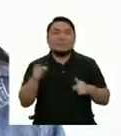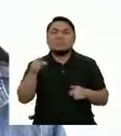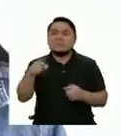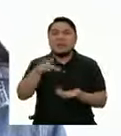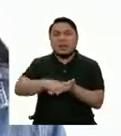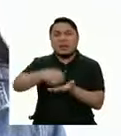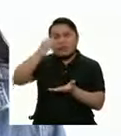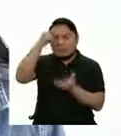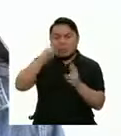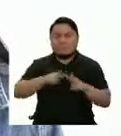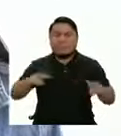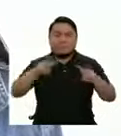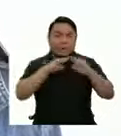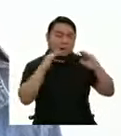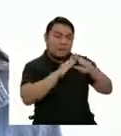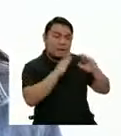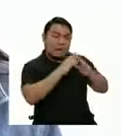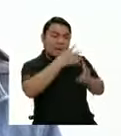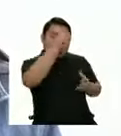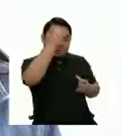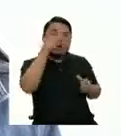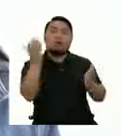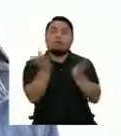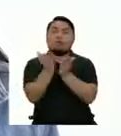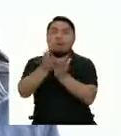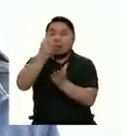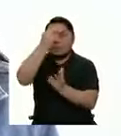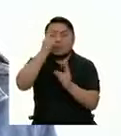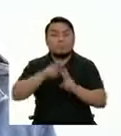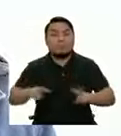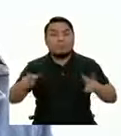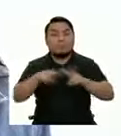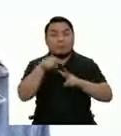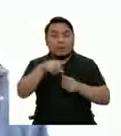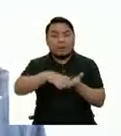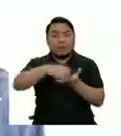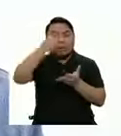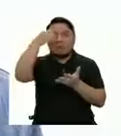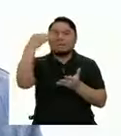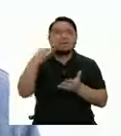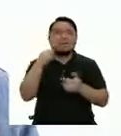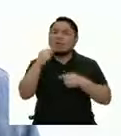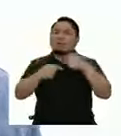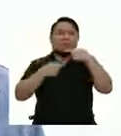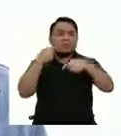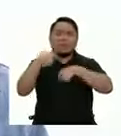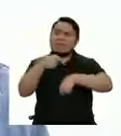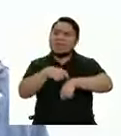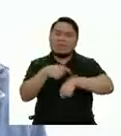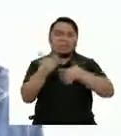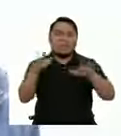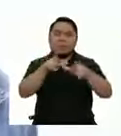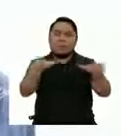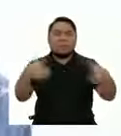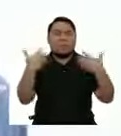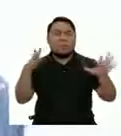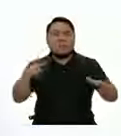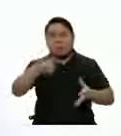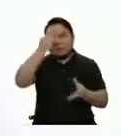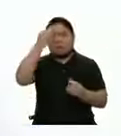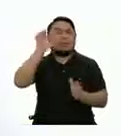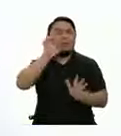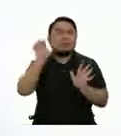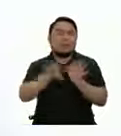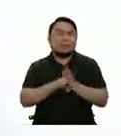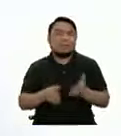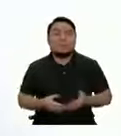aprendemos de los valores en casa o en la escuela Este aprendizaje sucede todo el tiempo y en todo lugar Por ejemplo